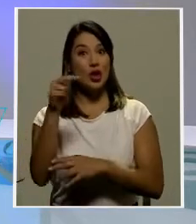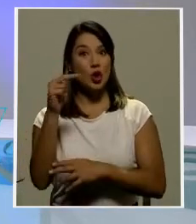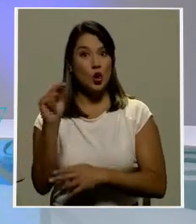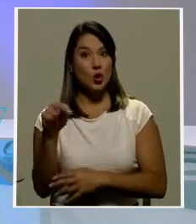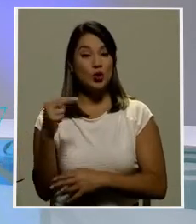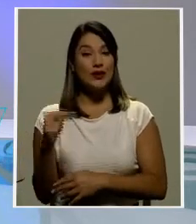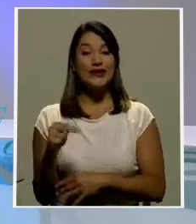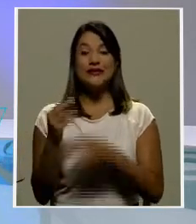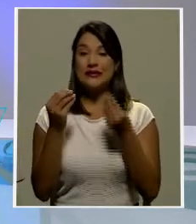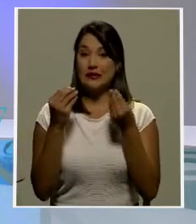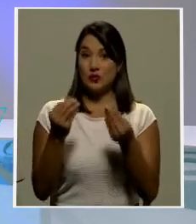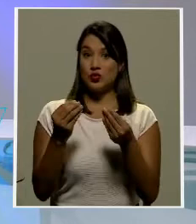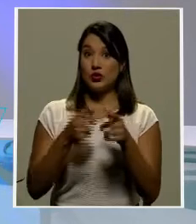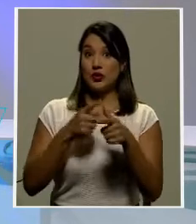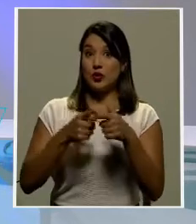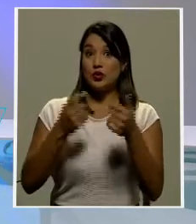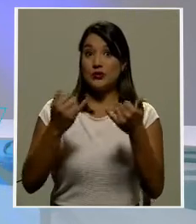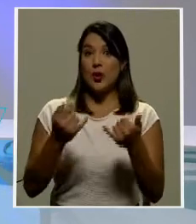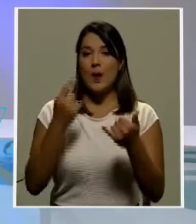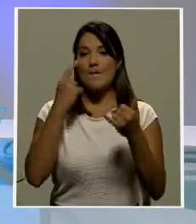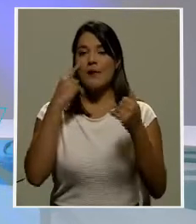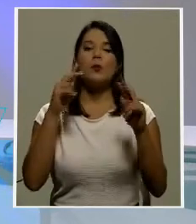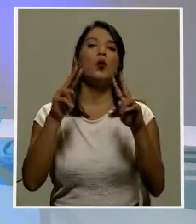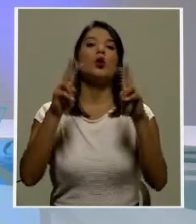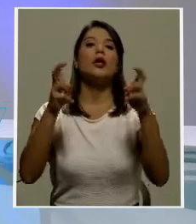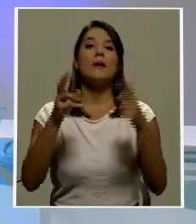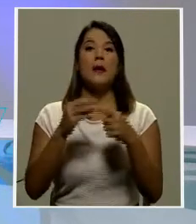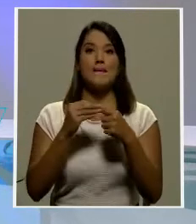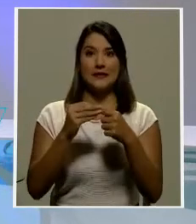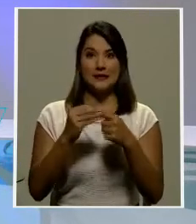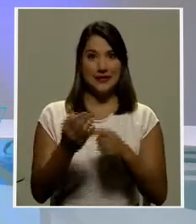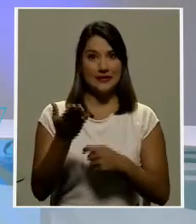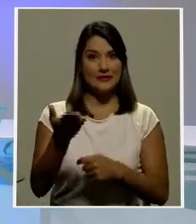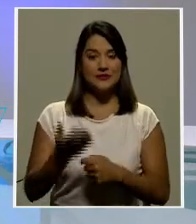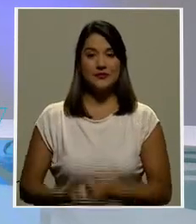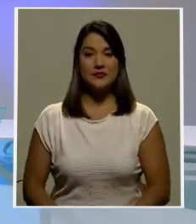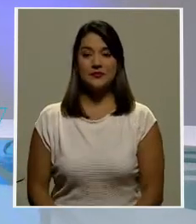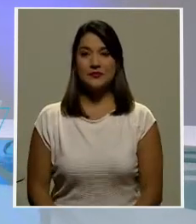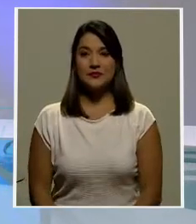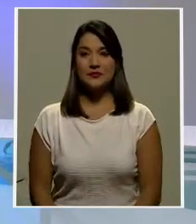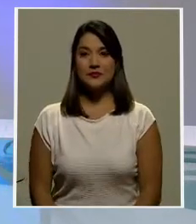es intensa. Vayamos a ver nuestros titulares. Adelante.